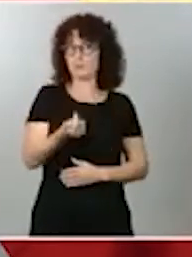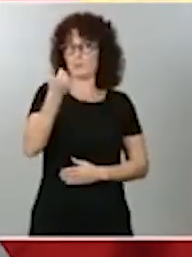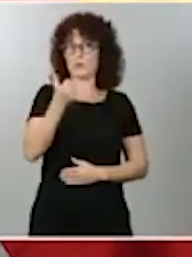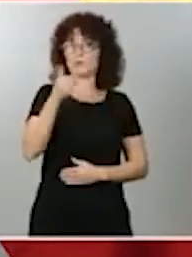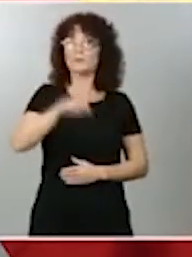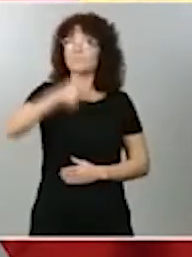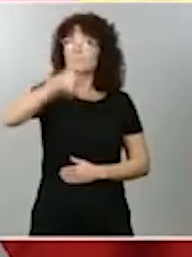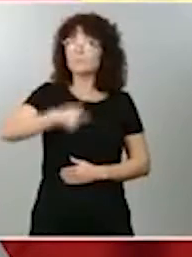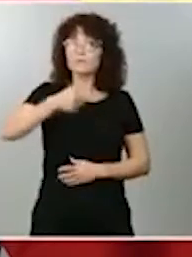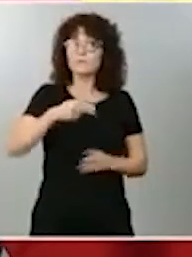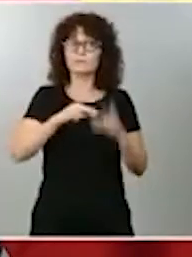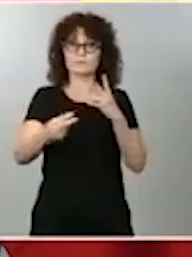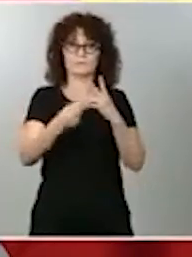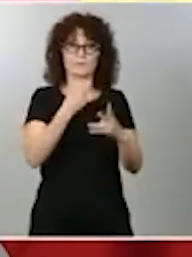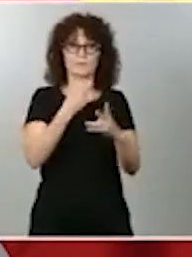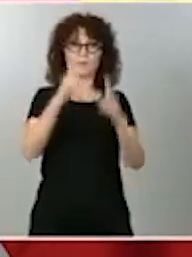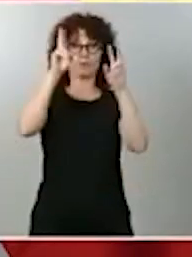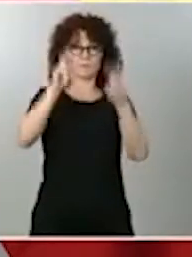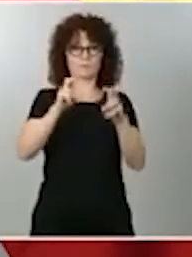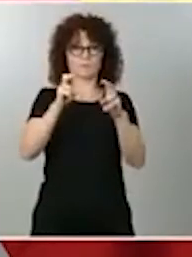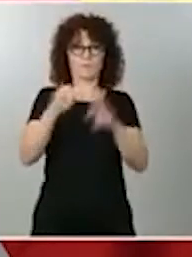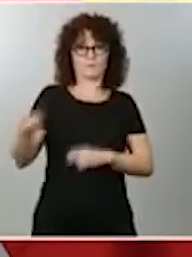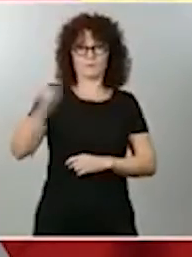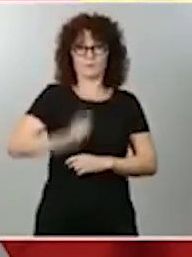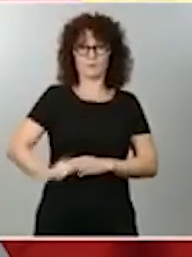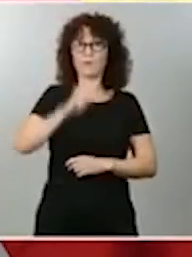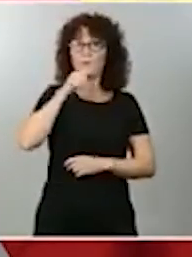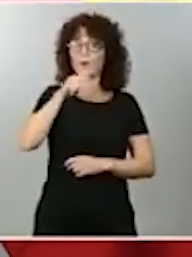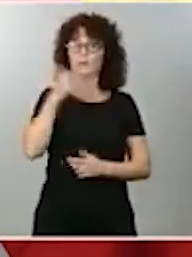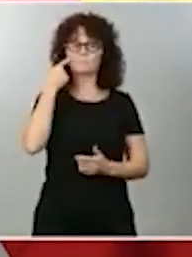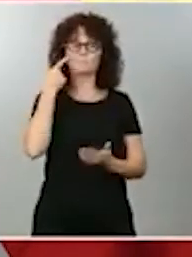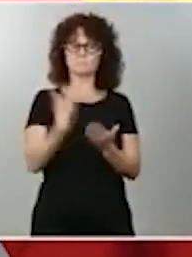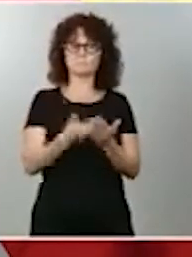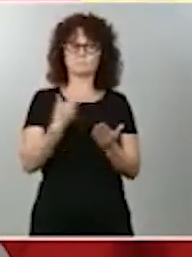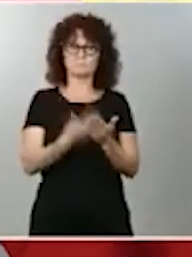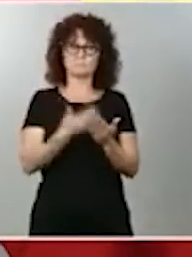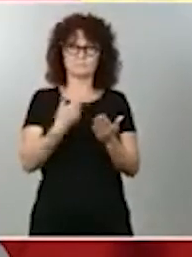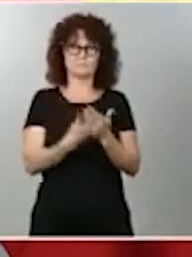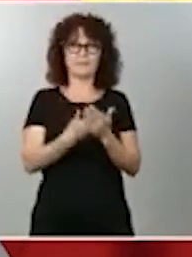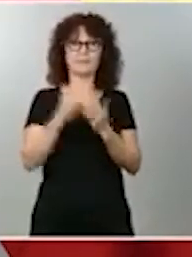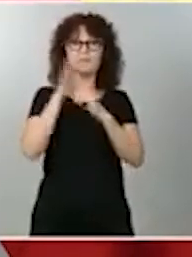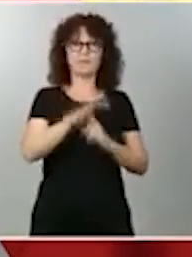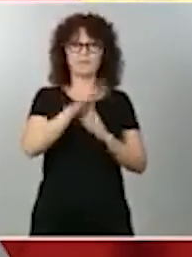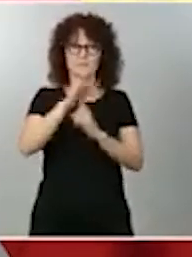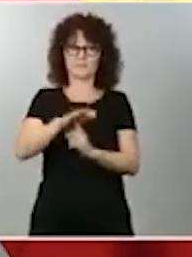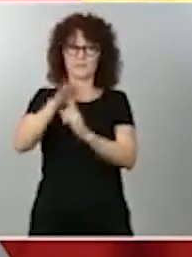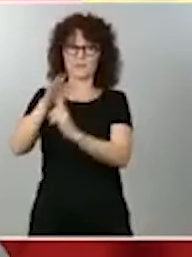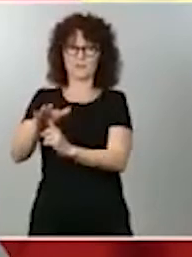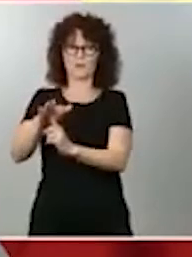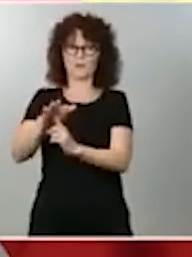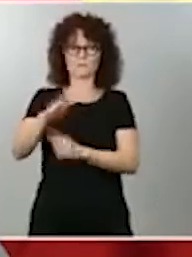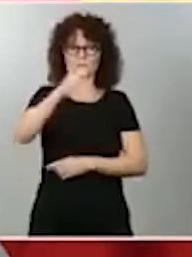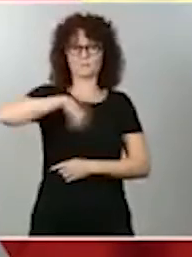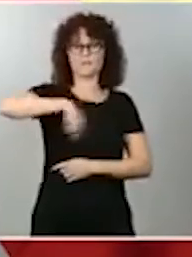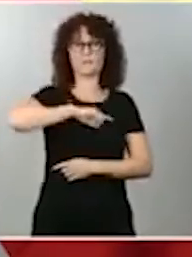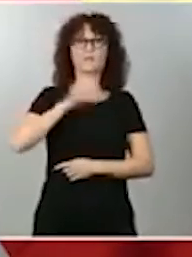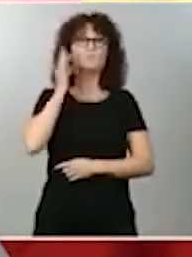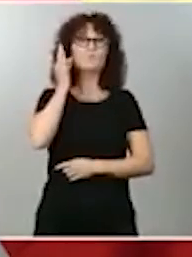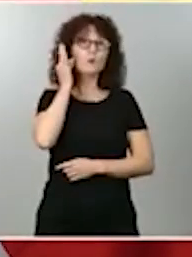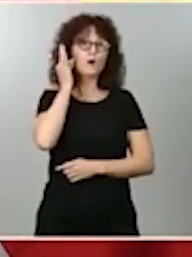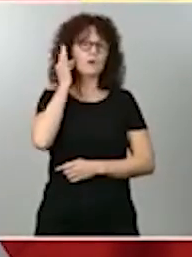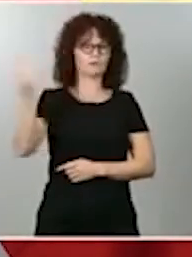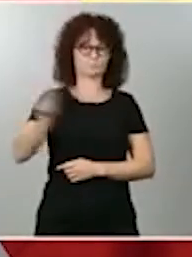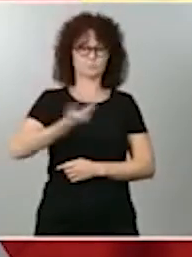es en la cadena retributiva justamente donde se percibe todas y cada una de las discriminaciones que sufrimos las mujeres a lo largo de nuestra